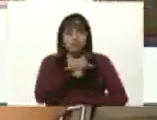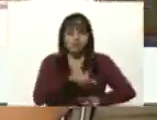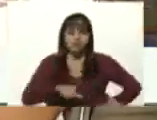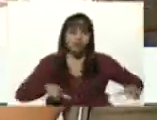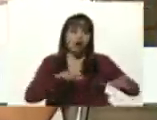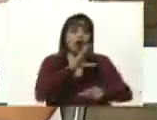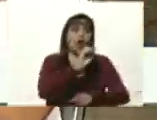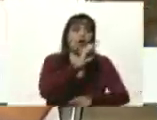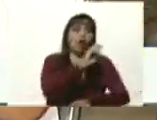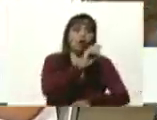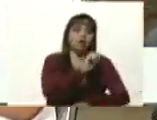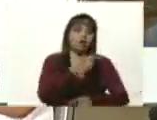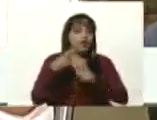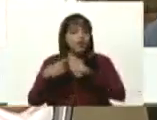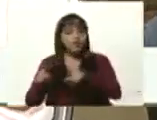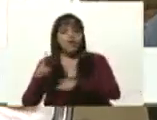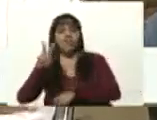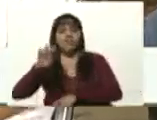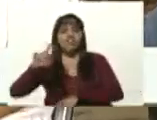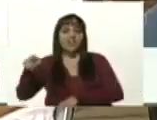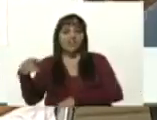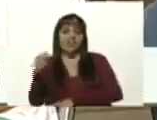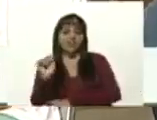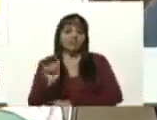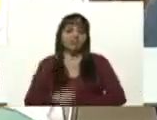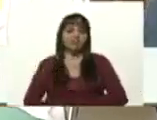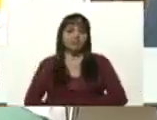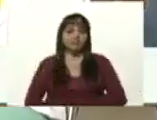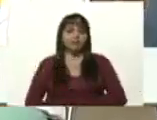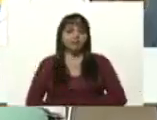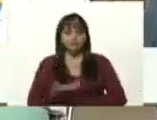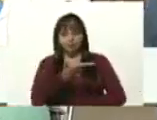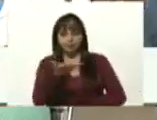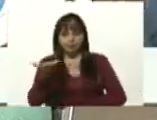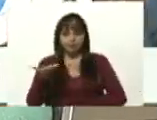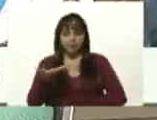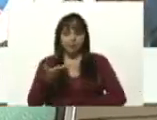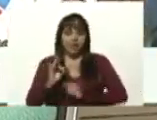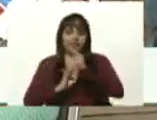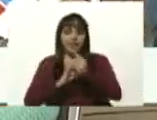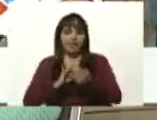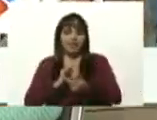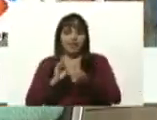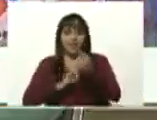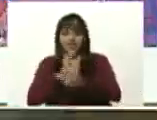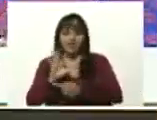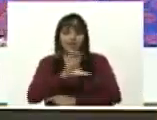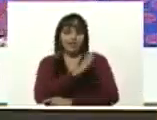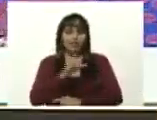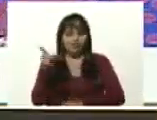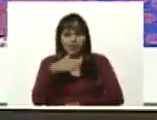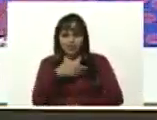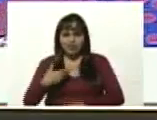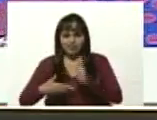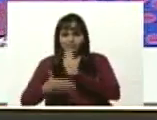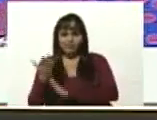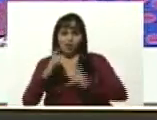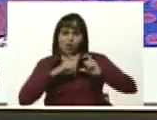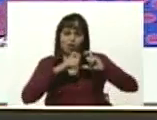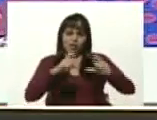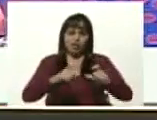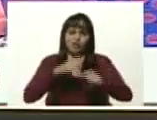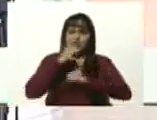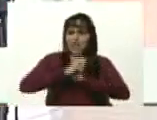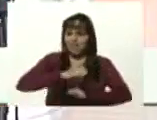Vega! Bueno, las llaneritas. ¿Ustedes quieren ir a Corazón Llanero? ¿Me aceptan la